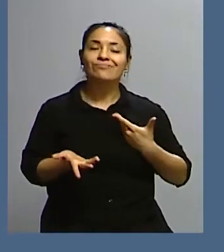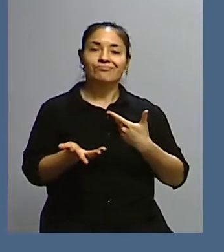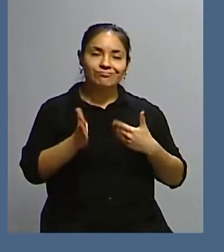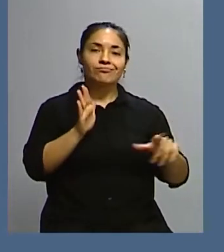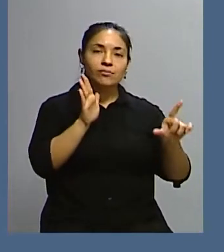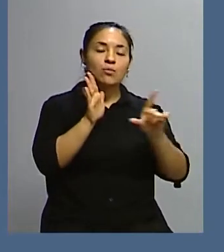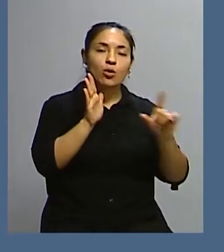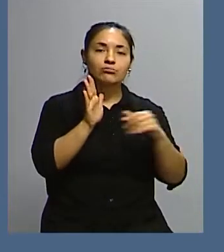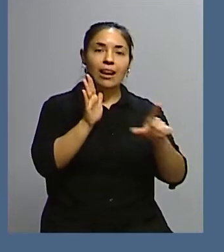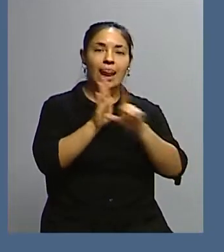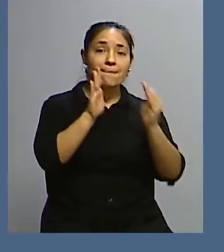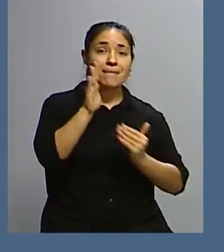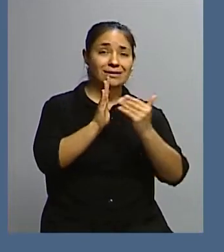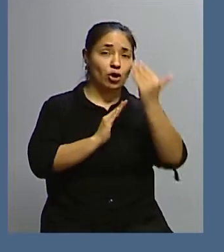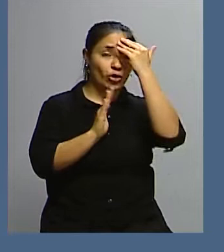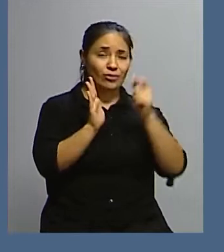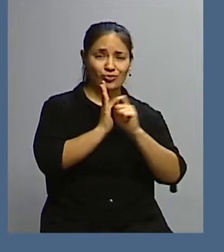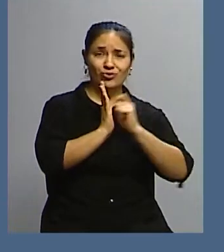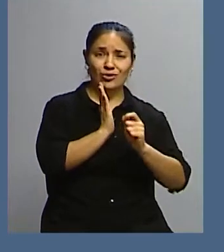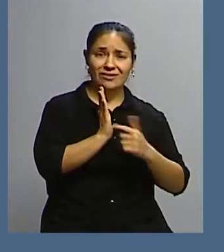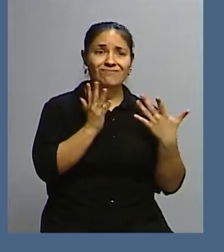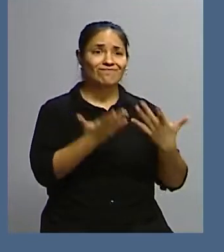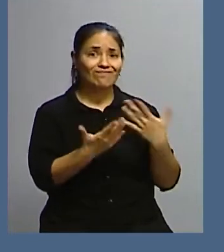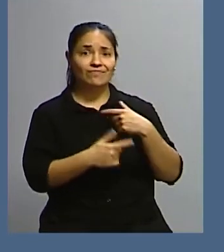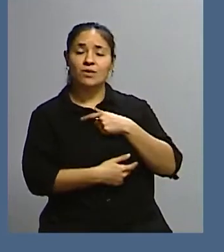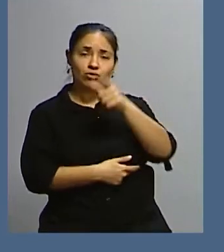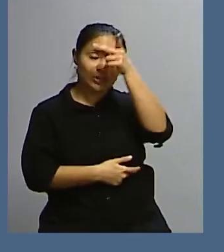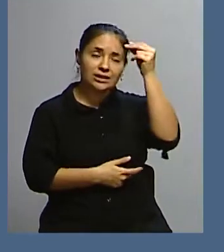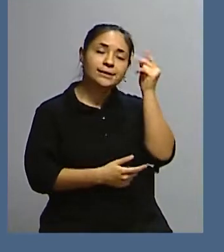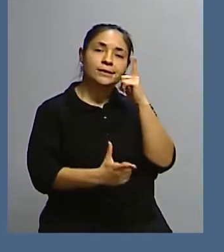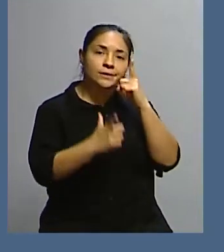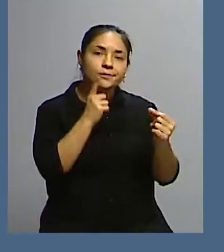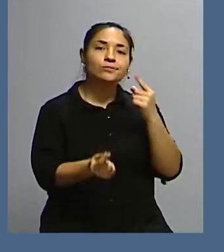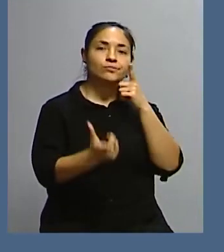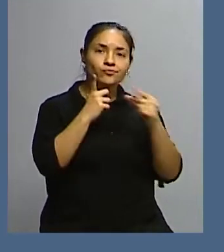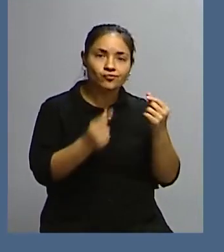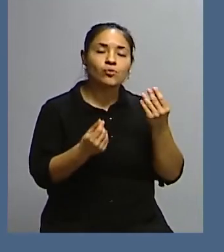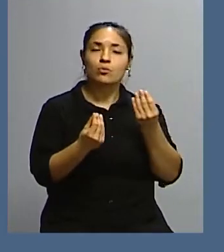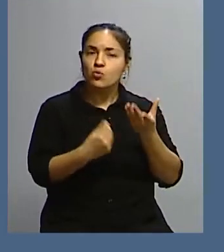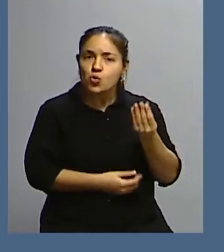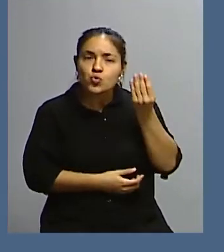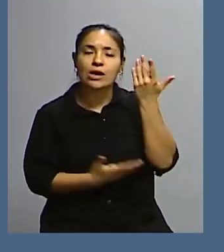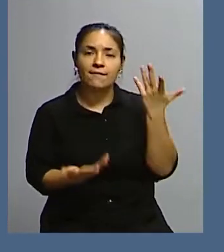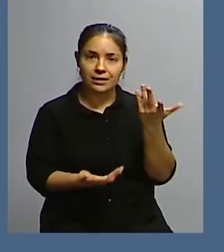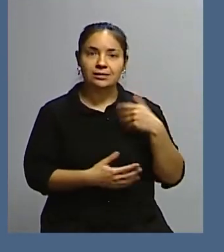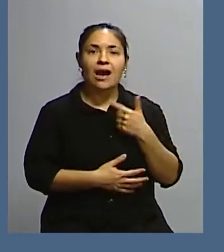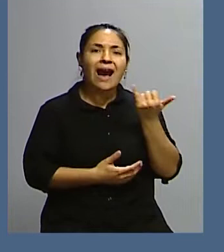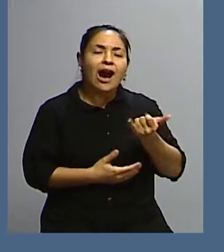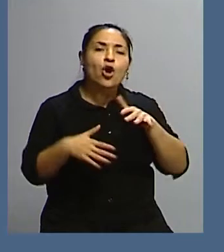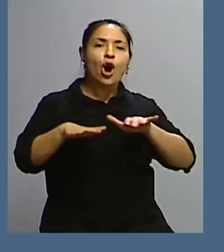estado reclamando de una manera u otra. Hay una cierta insatisfacción.